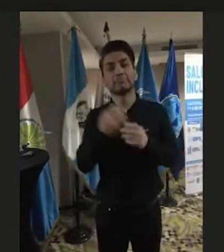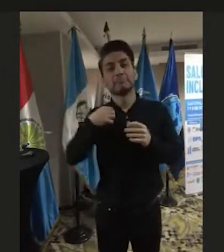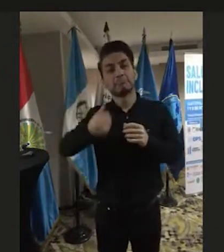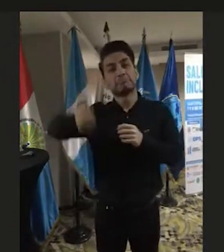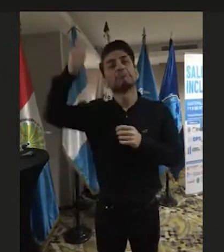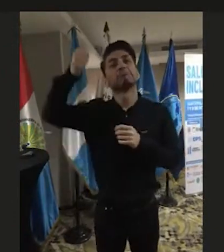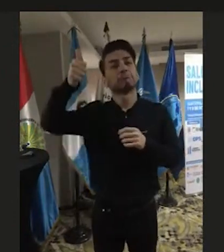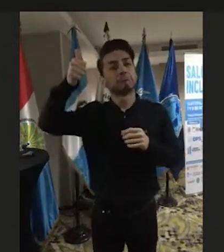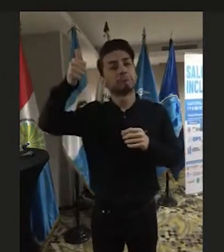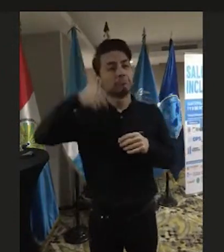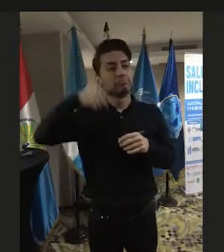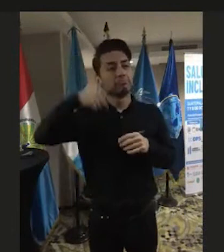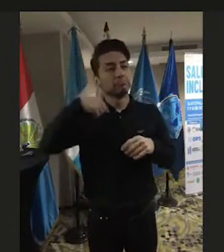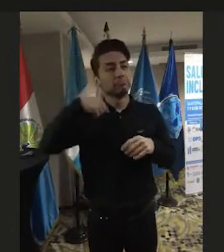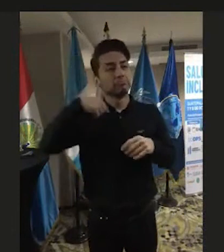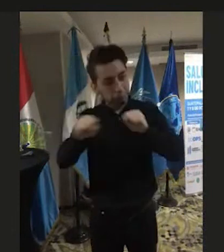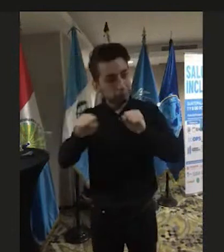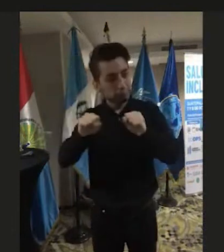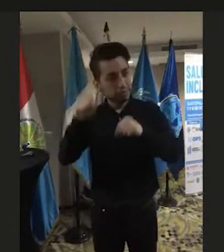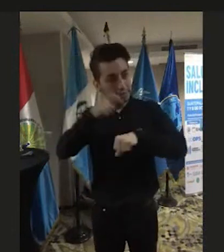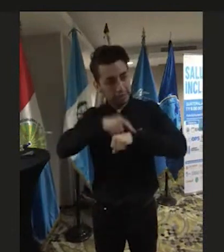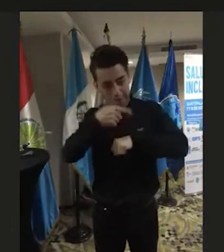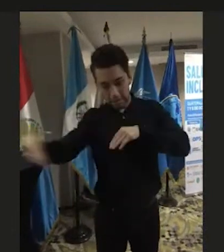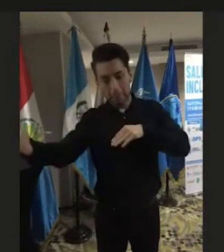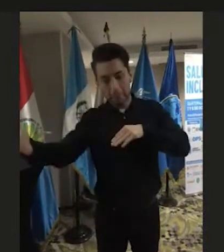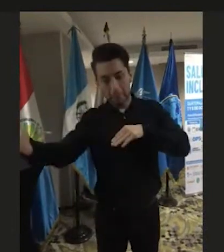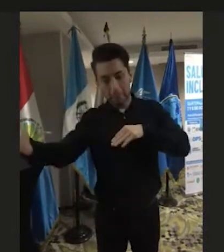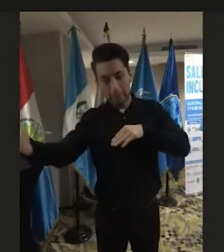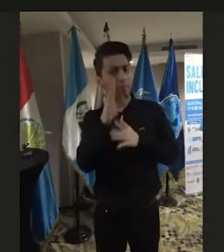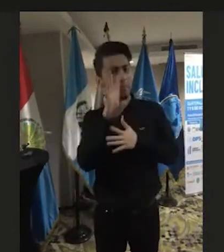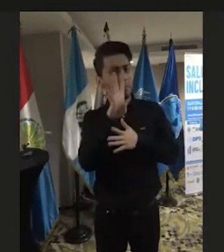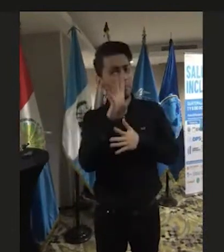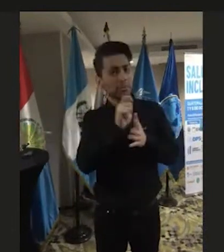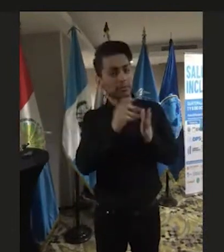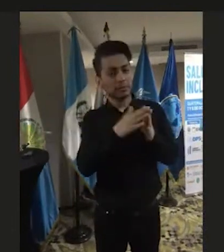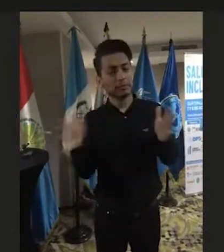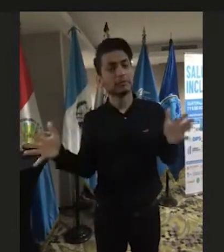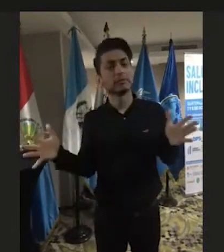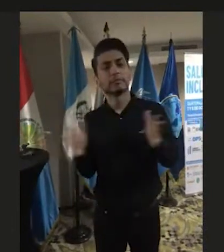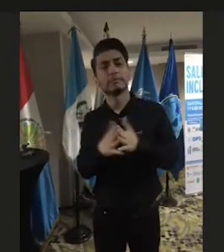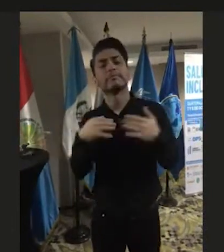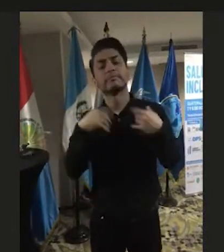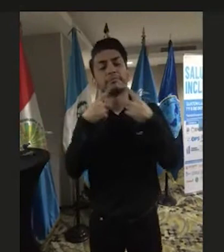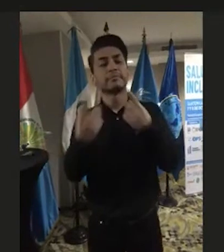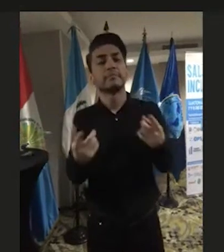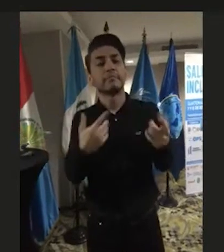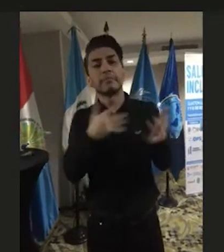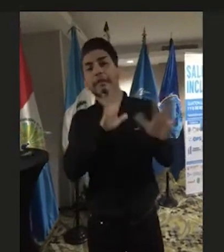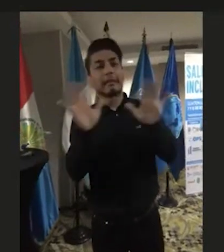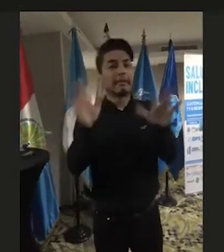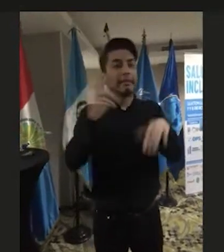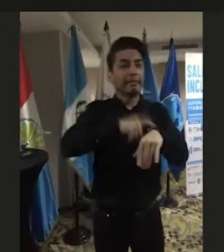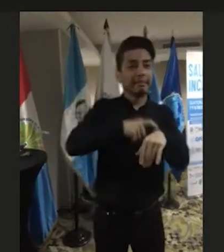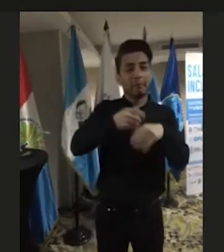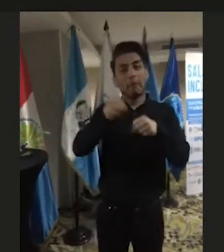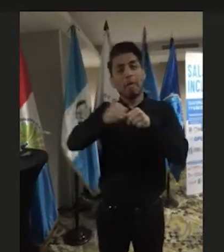que se ha hecho hasta hoy fechas. Estamos hablando de cuatro meses. Como les decía, ya no le voy a quitar más el tiempo.